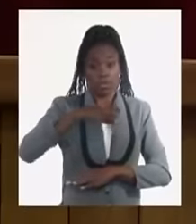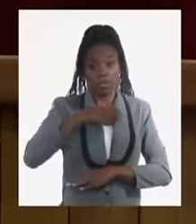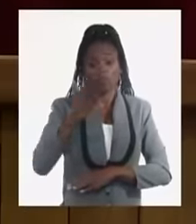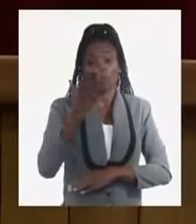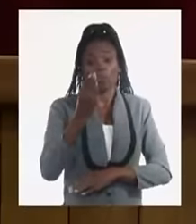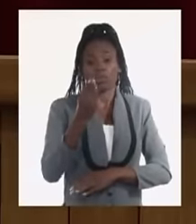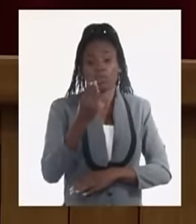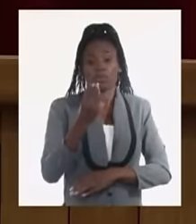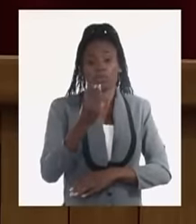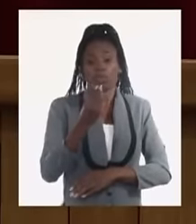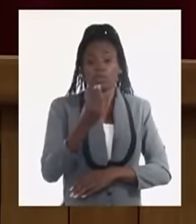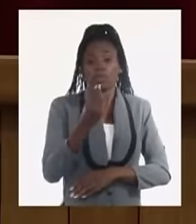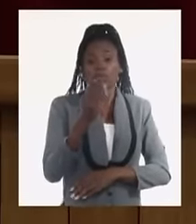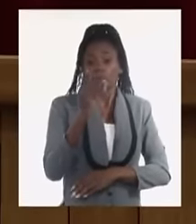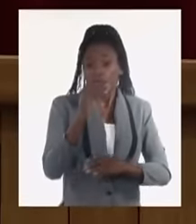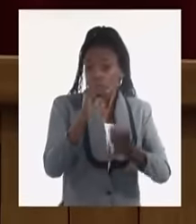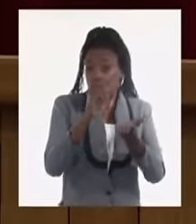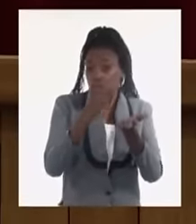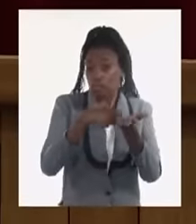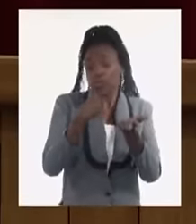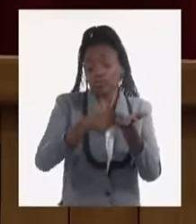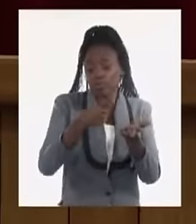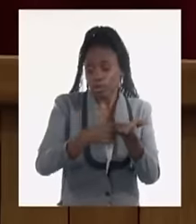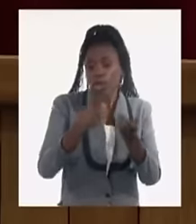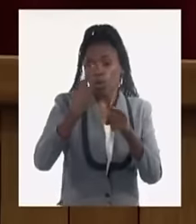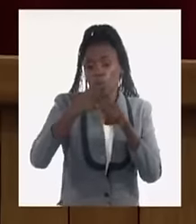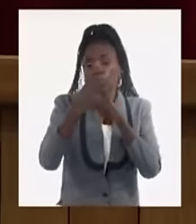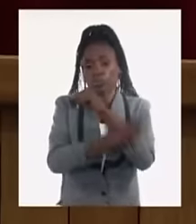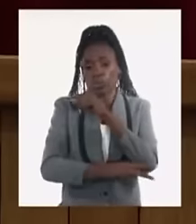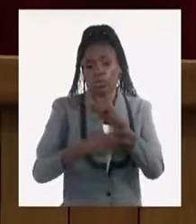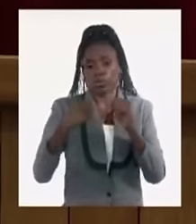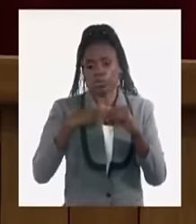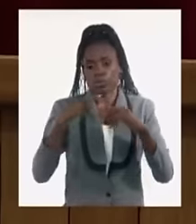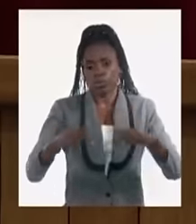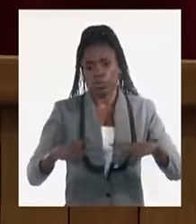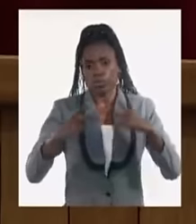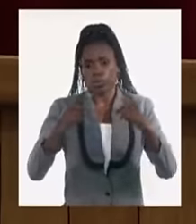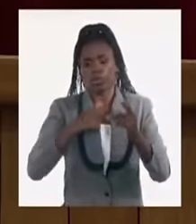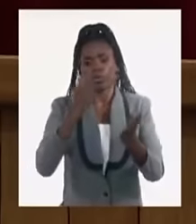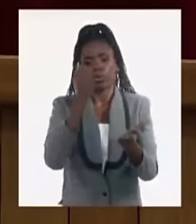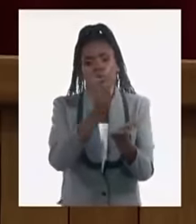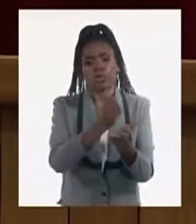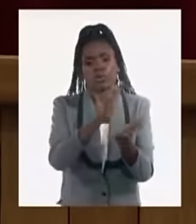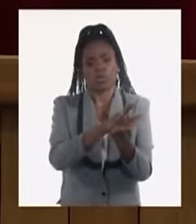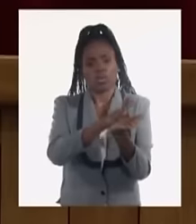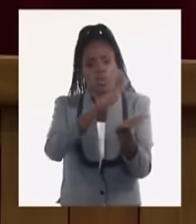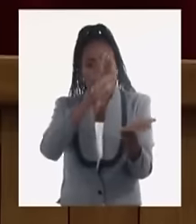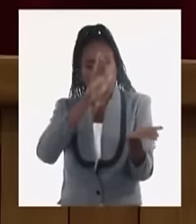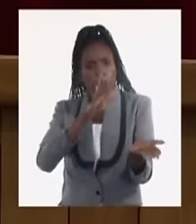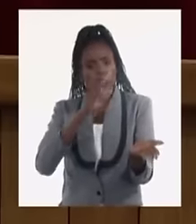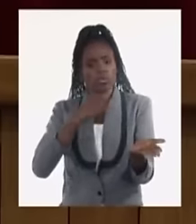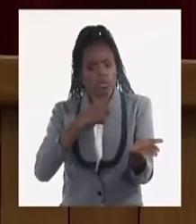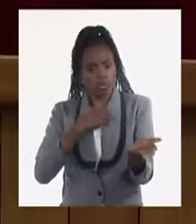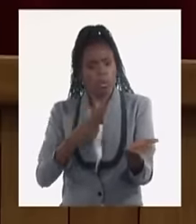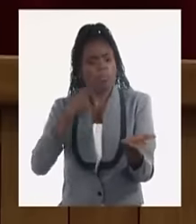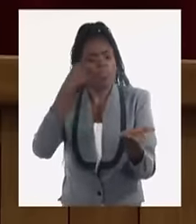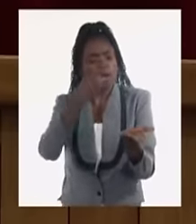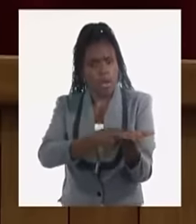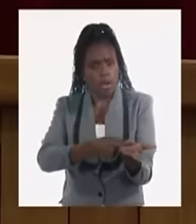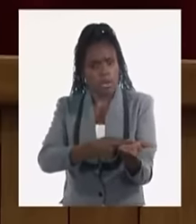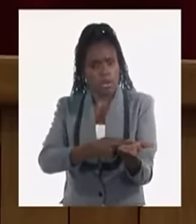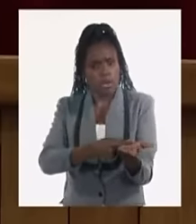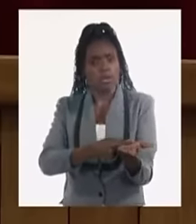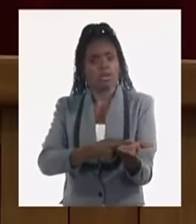deudas, pero nosotros ratificamos nuestro estricto compromiso de saltar nuestras deudas. Pero